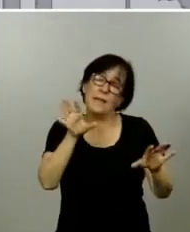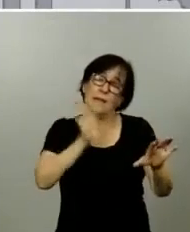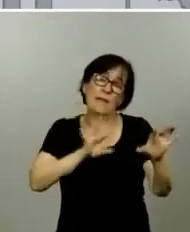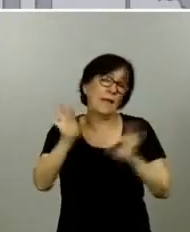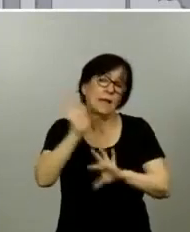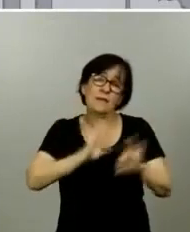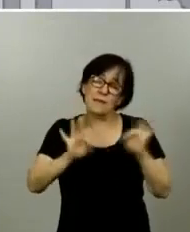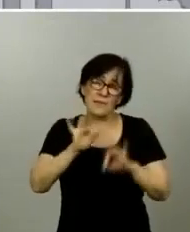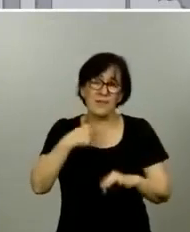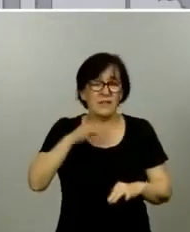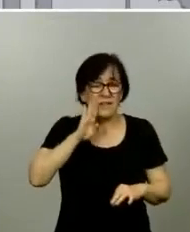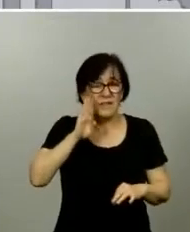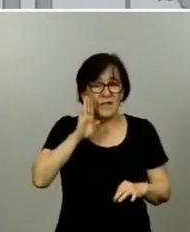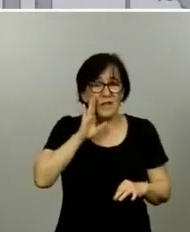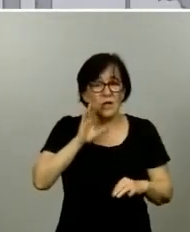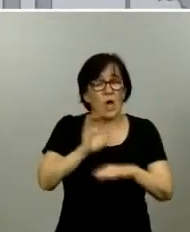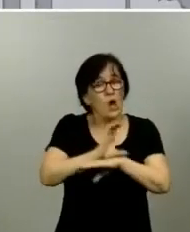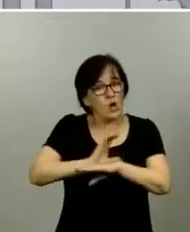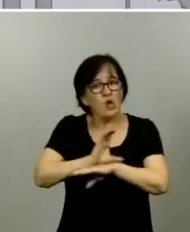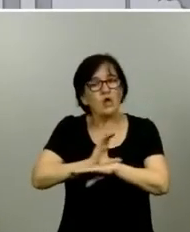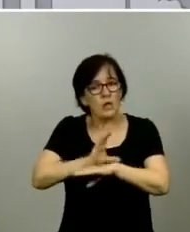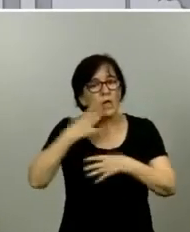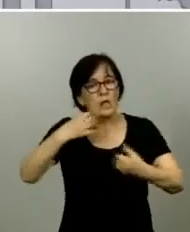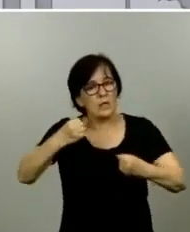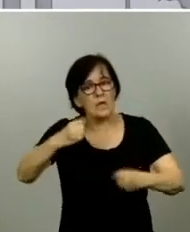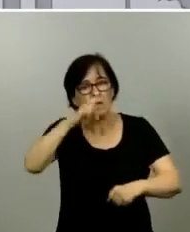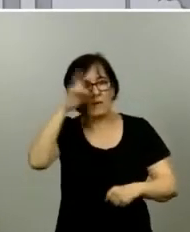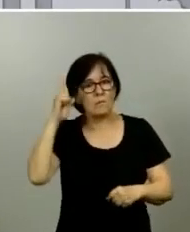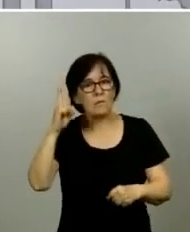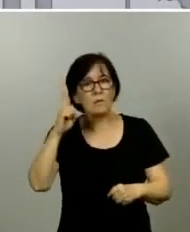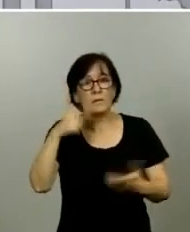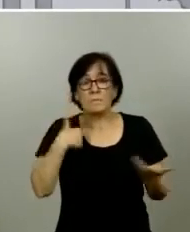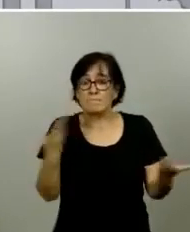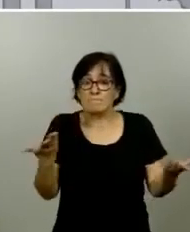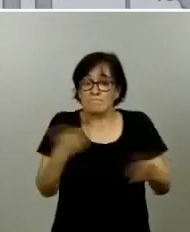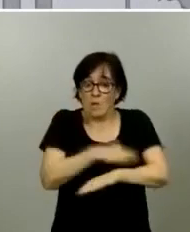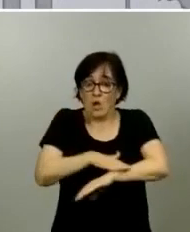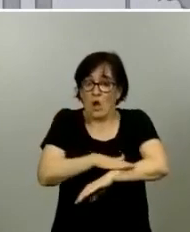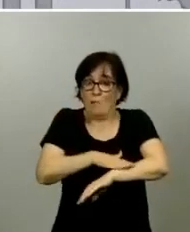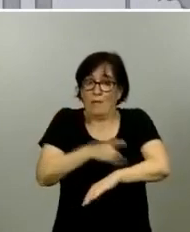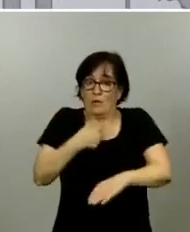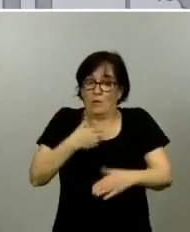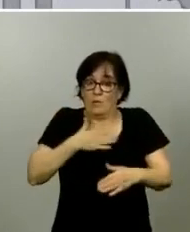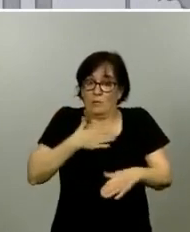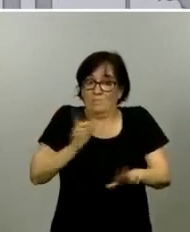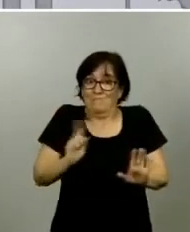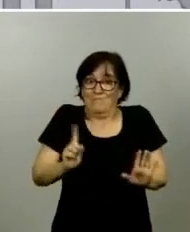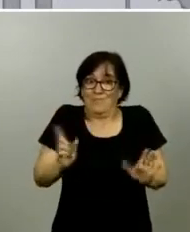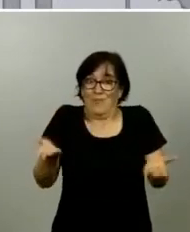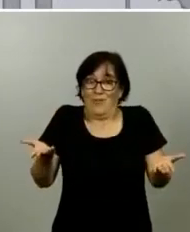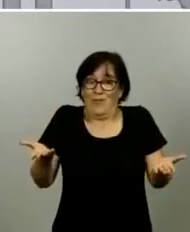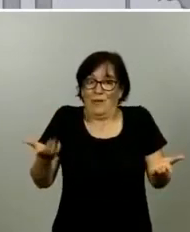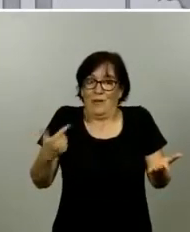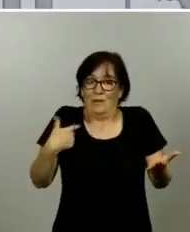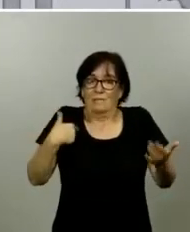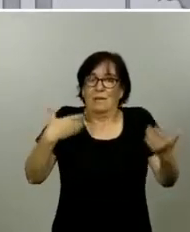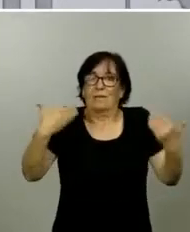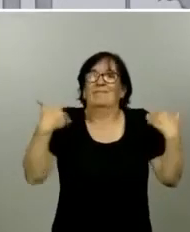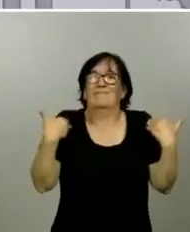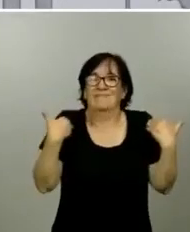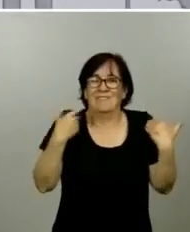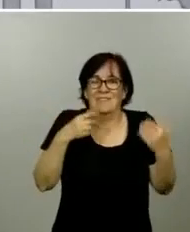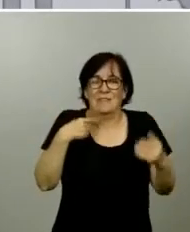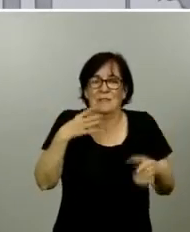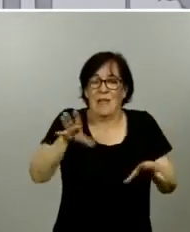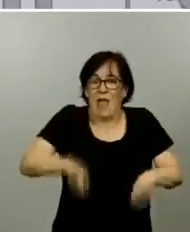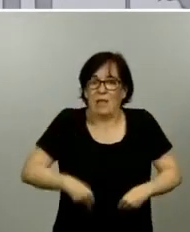como le he comentado también al consejero de Sanidad de Madrid, no está en la mano del gobierno puesto que venimos en nuestras facultades